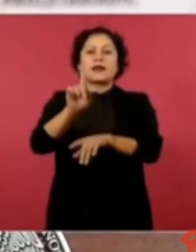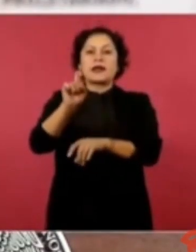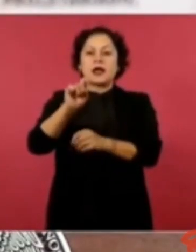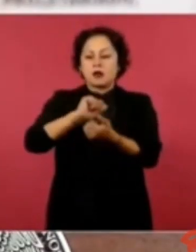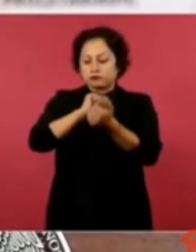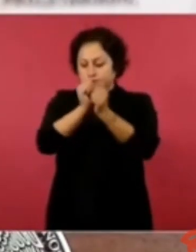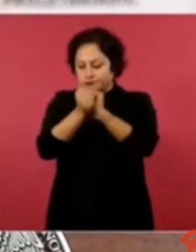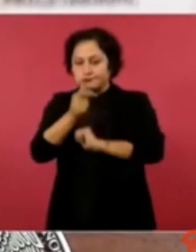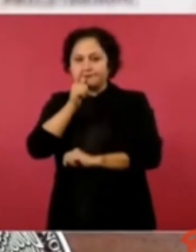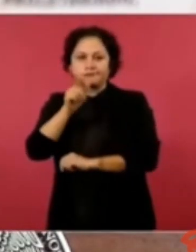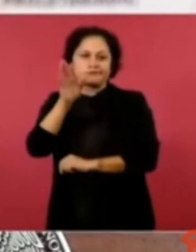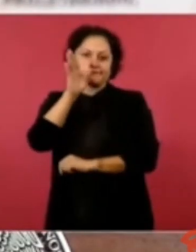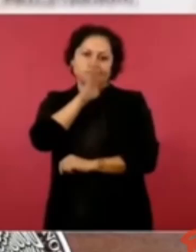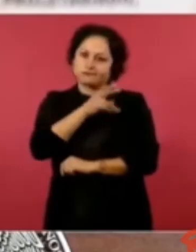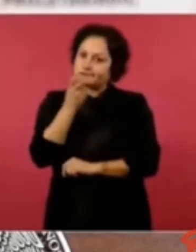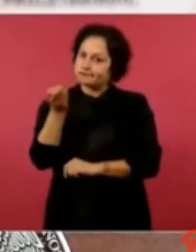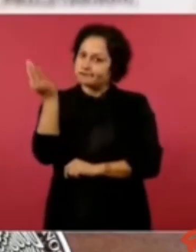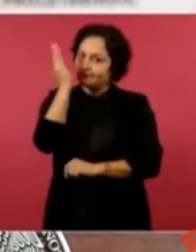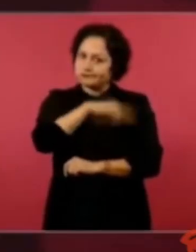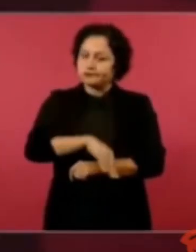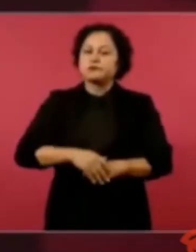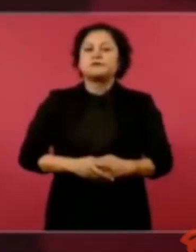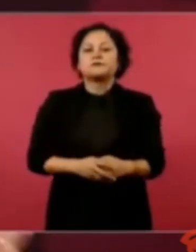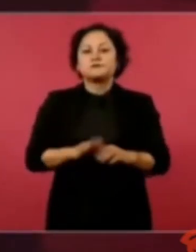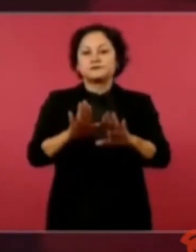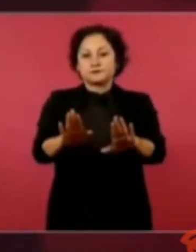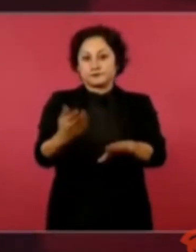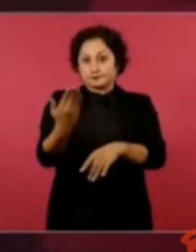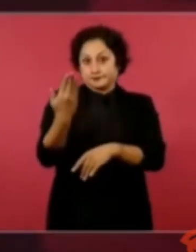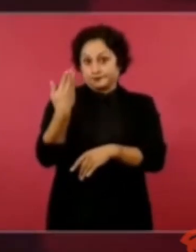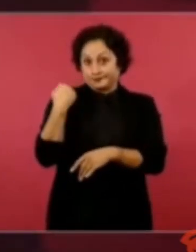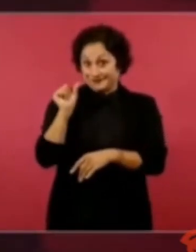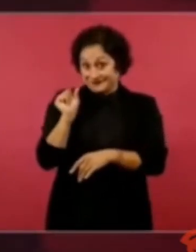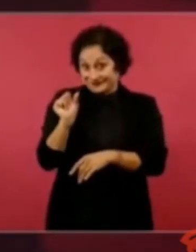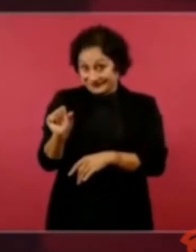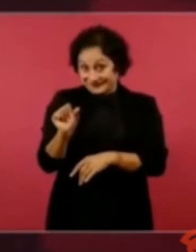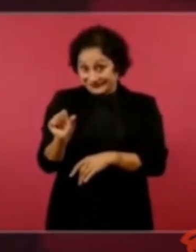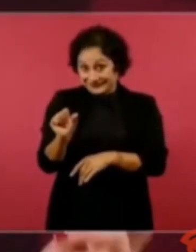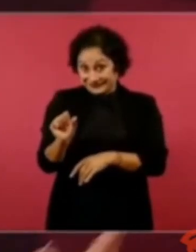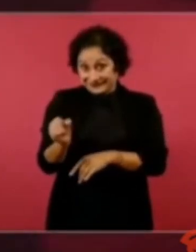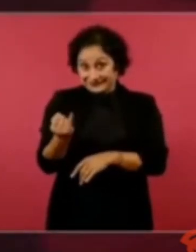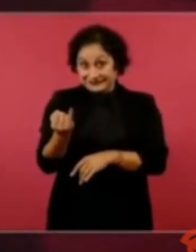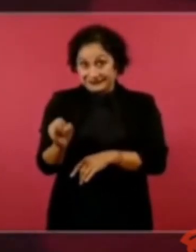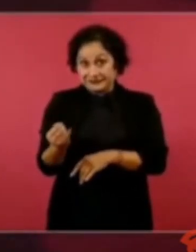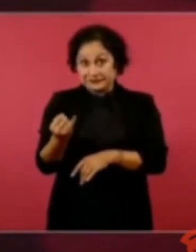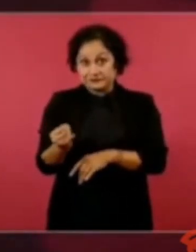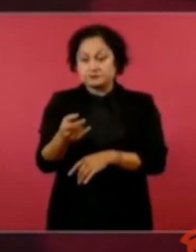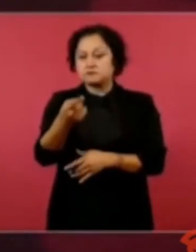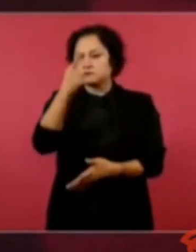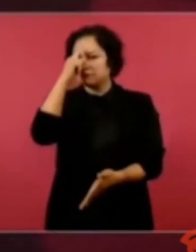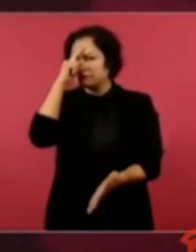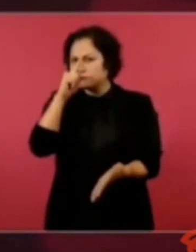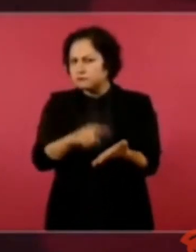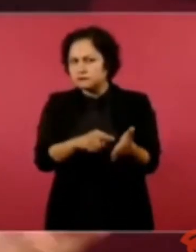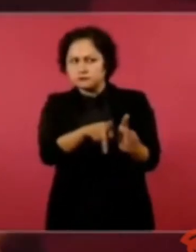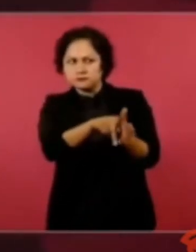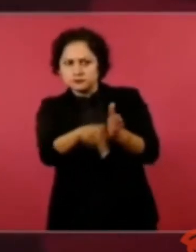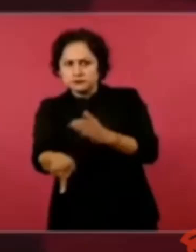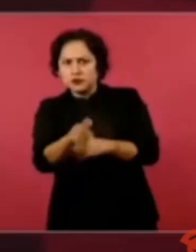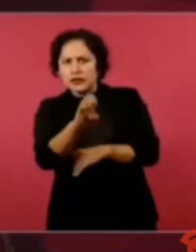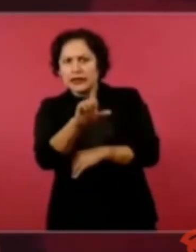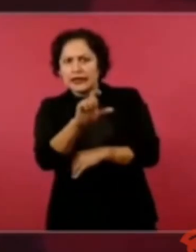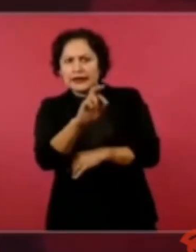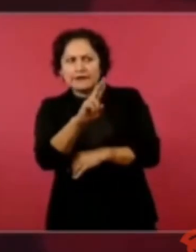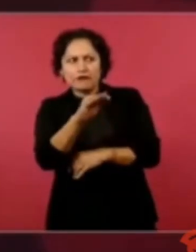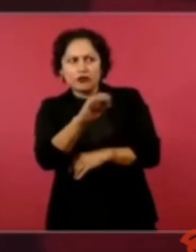El pasado 9 de junio, y que creen, esta vez no fue Reforma quien publicó esta nota falsa. Ya ven que